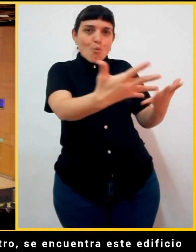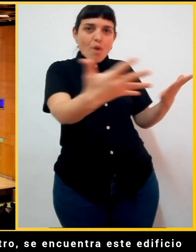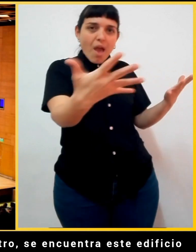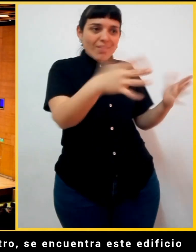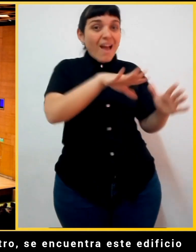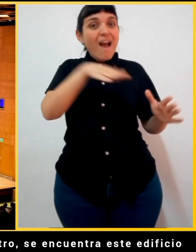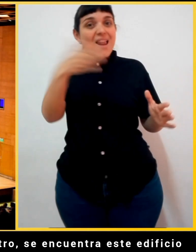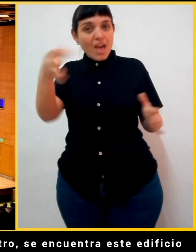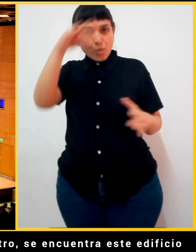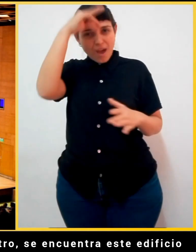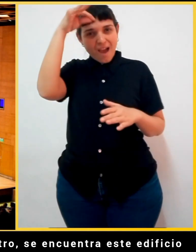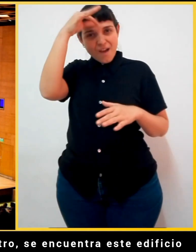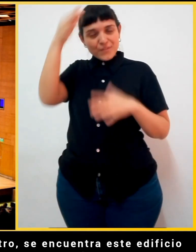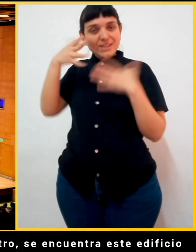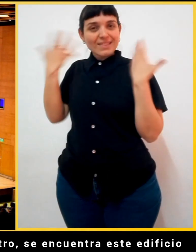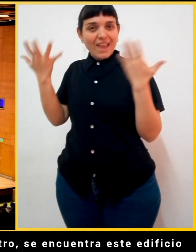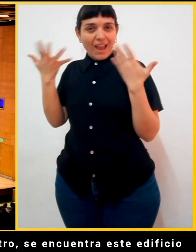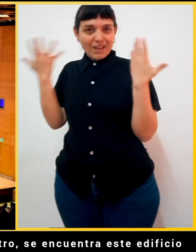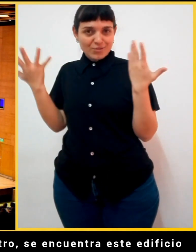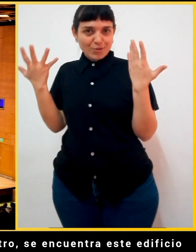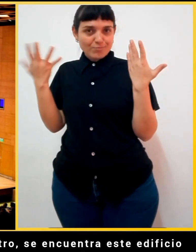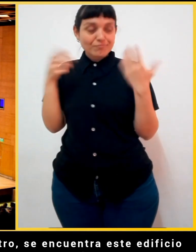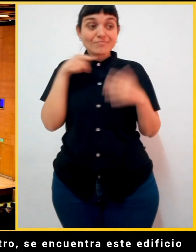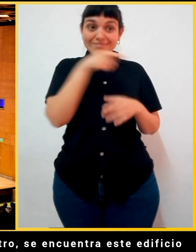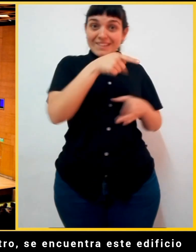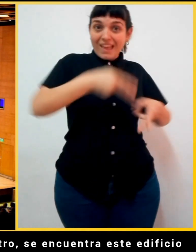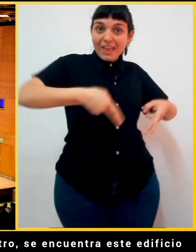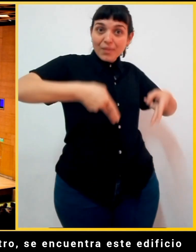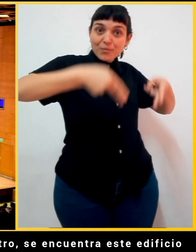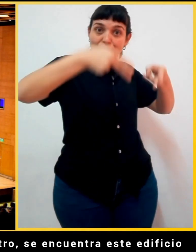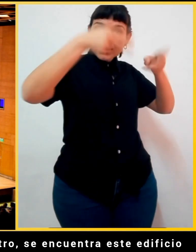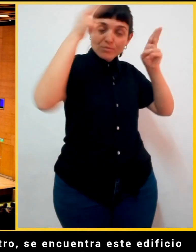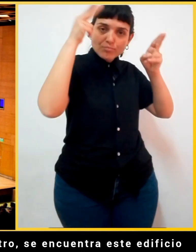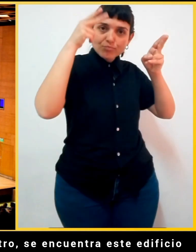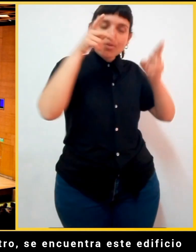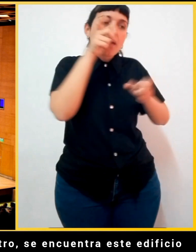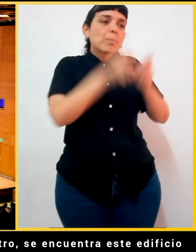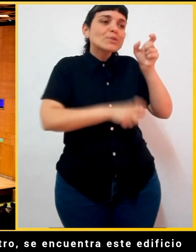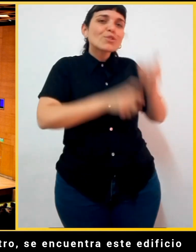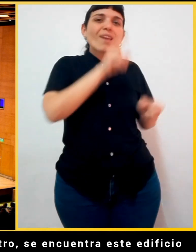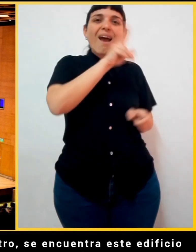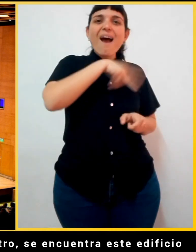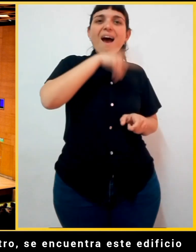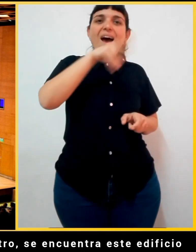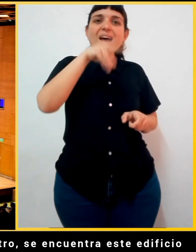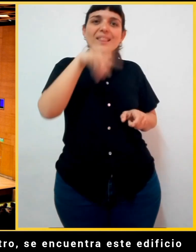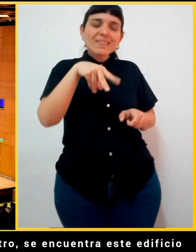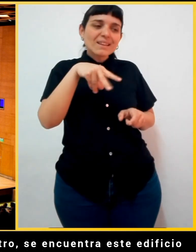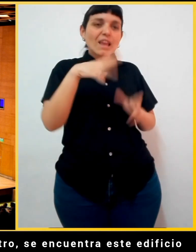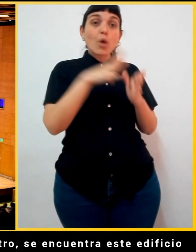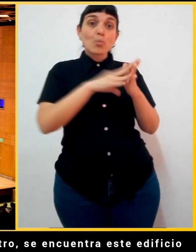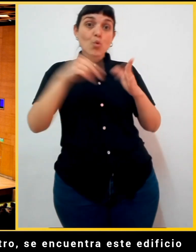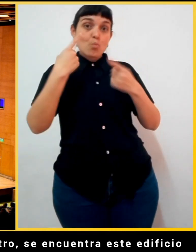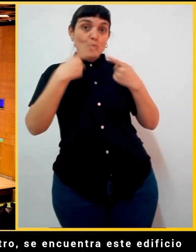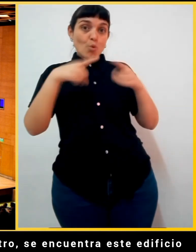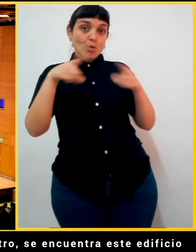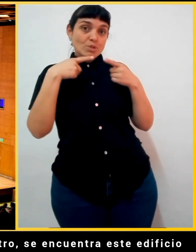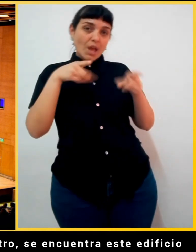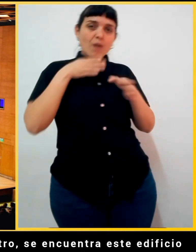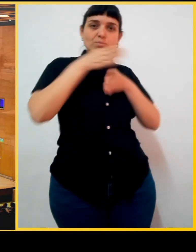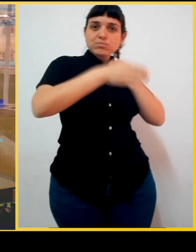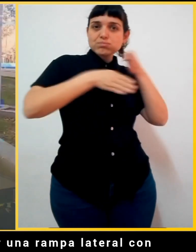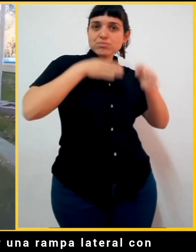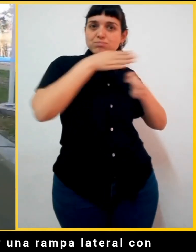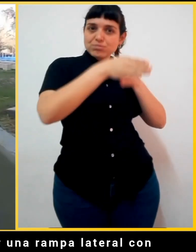predio junto al anfiteatro. Se encuentra este edificio que convoca a artistas y referentes de la música.